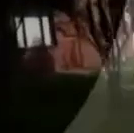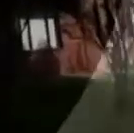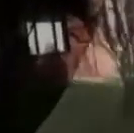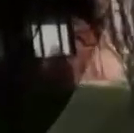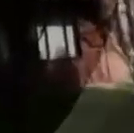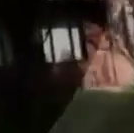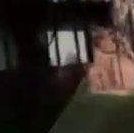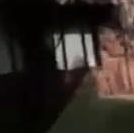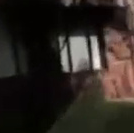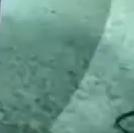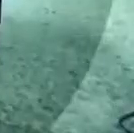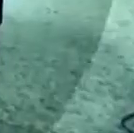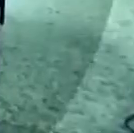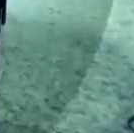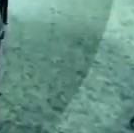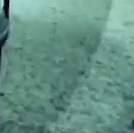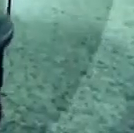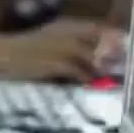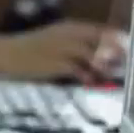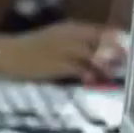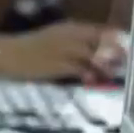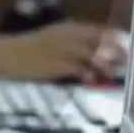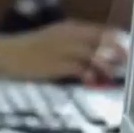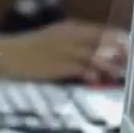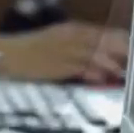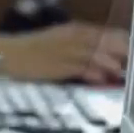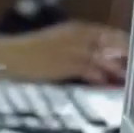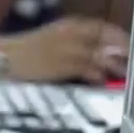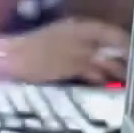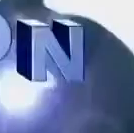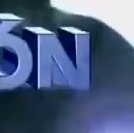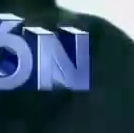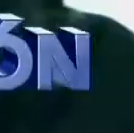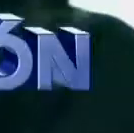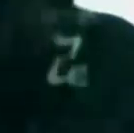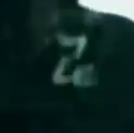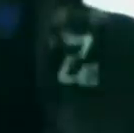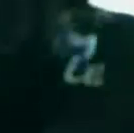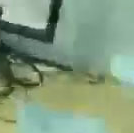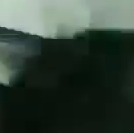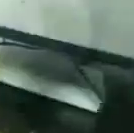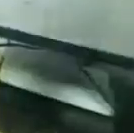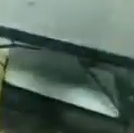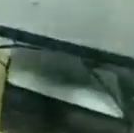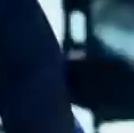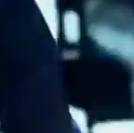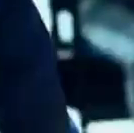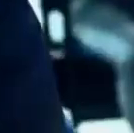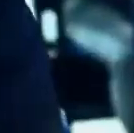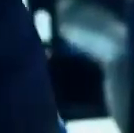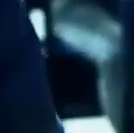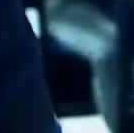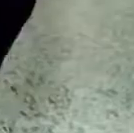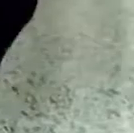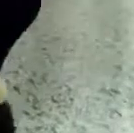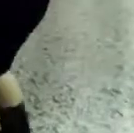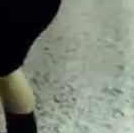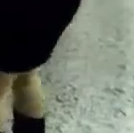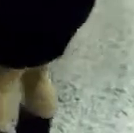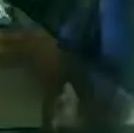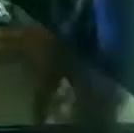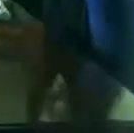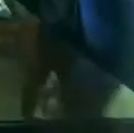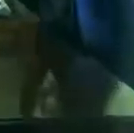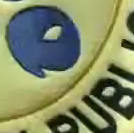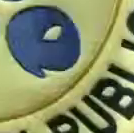Escuela de Alto Gobierno. 17 años contribuyendo a la formación, actualización y capacitación avanzada de